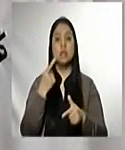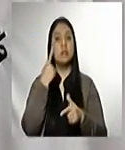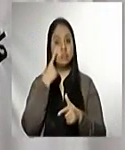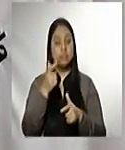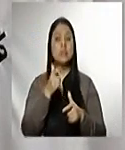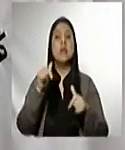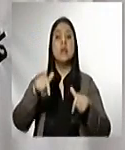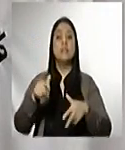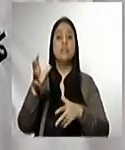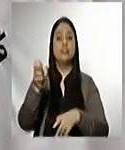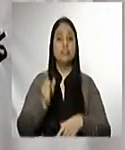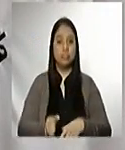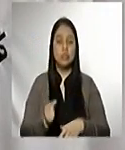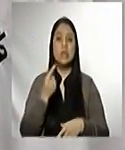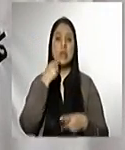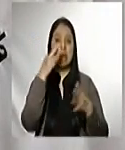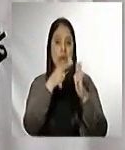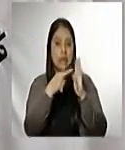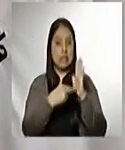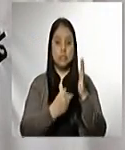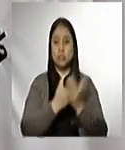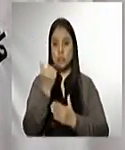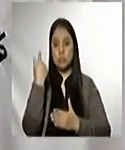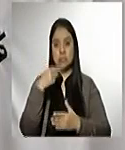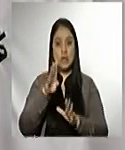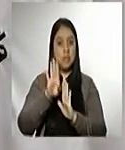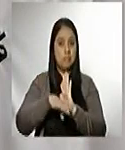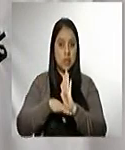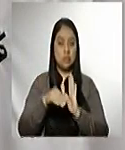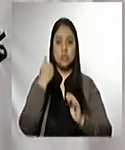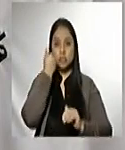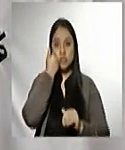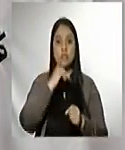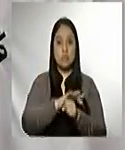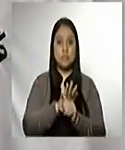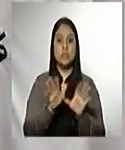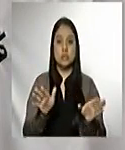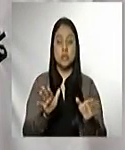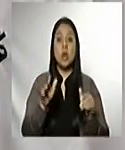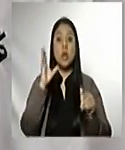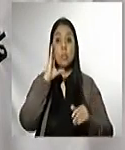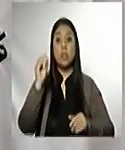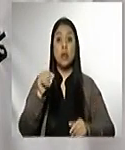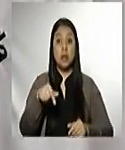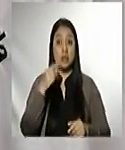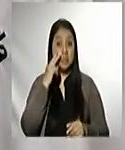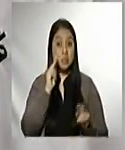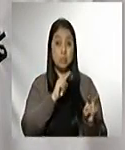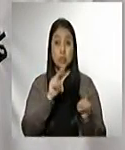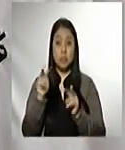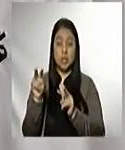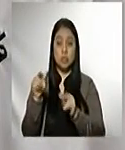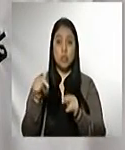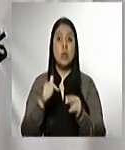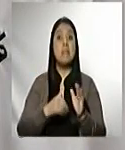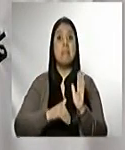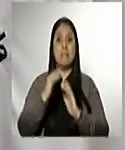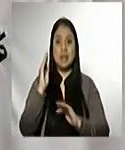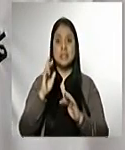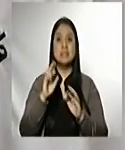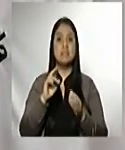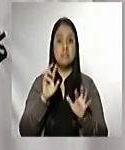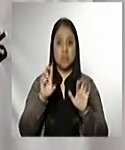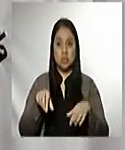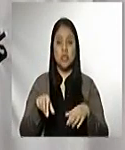para disminuir el riesgo de contagios ya que estamos viendo un incremento en la ocupación de camas